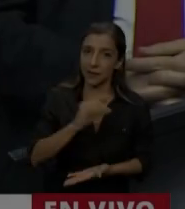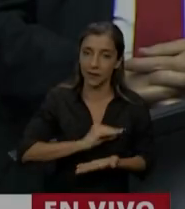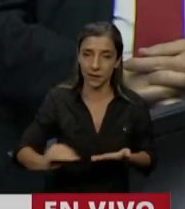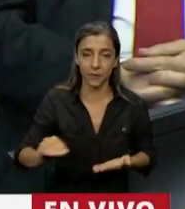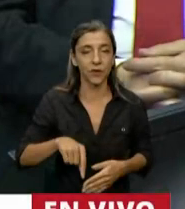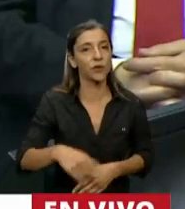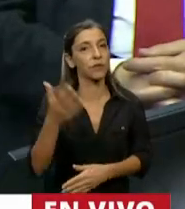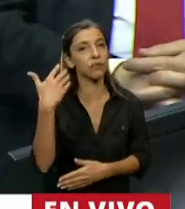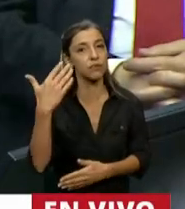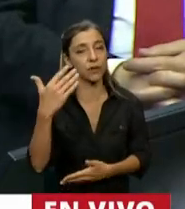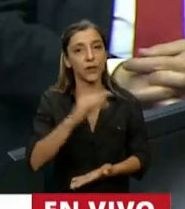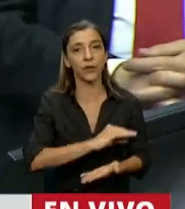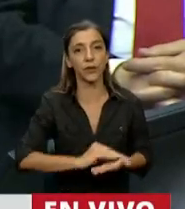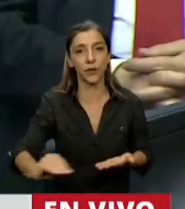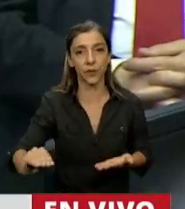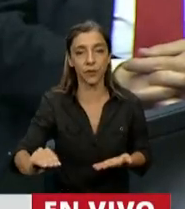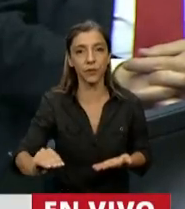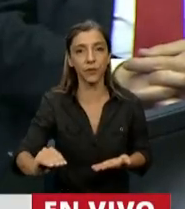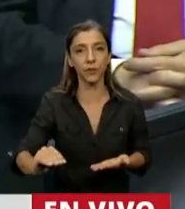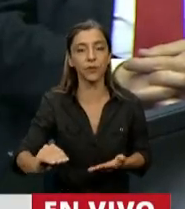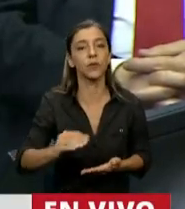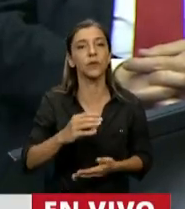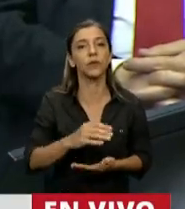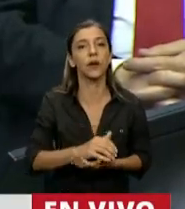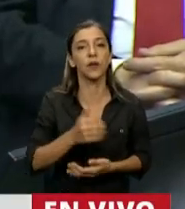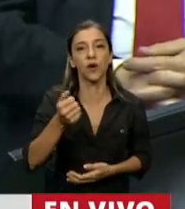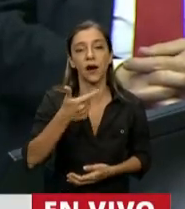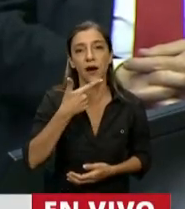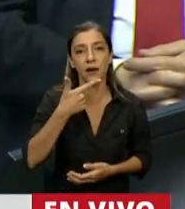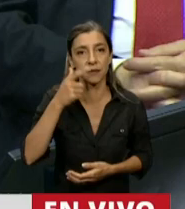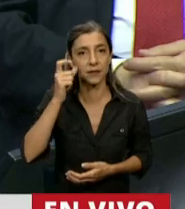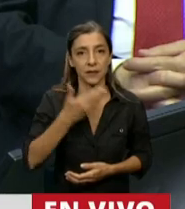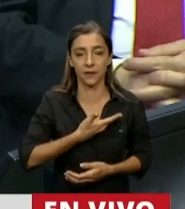Tiene la palabra el diputado Alberto Azef.